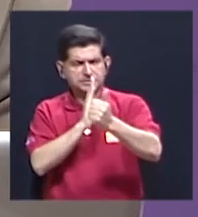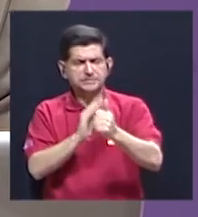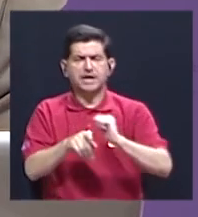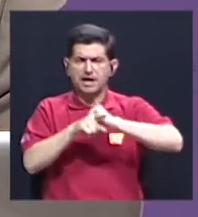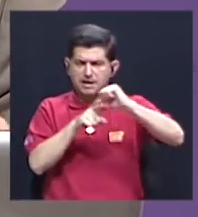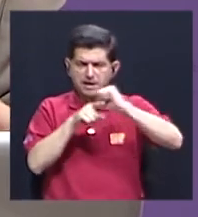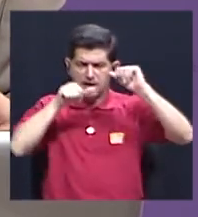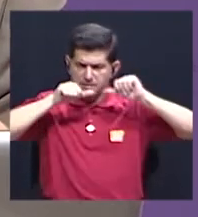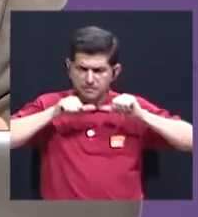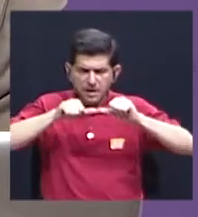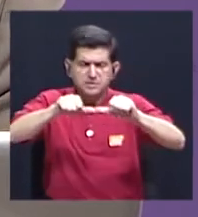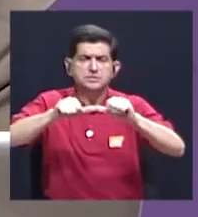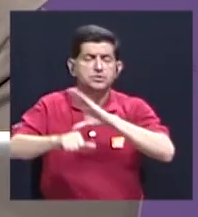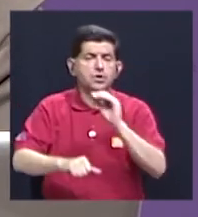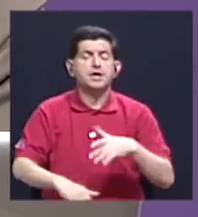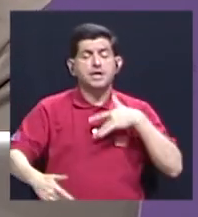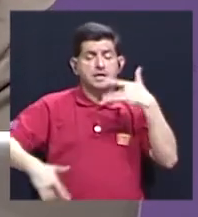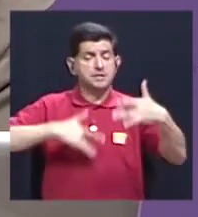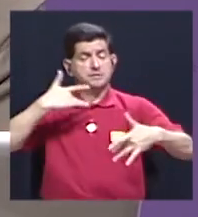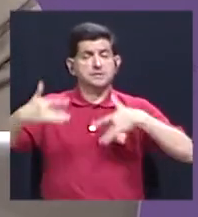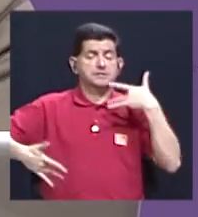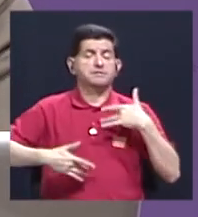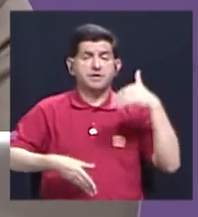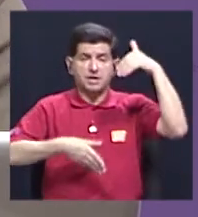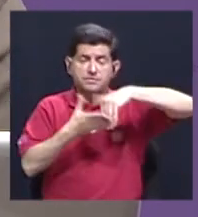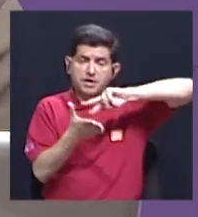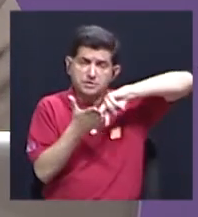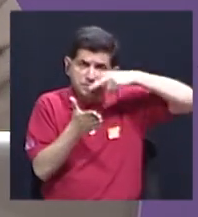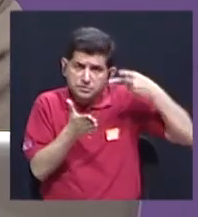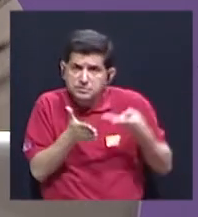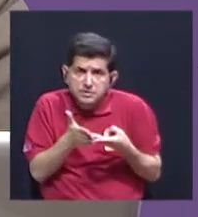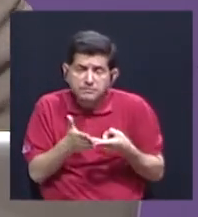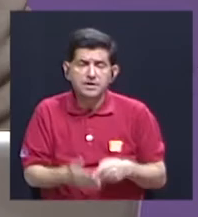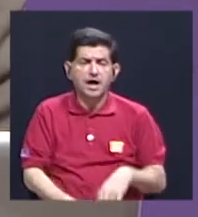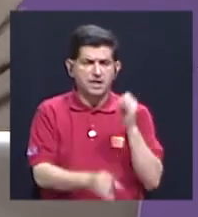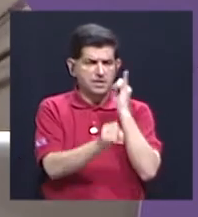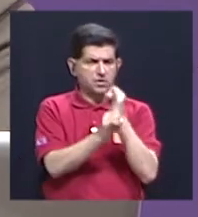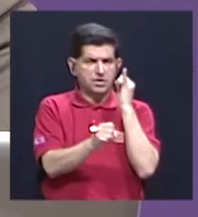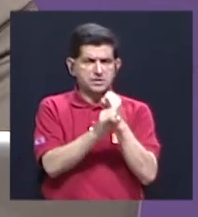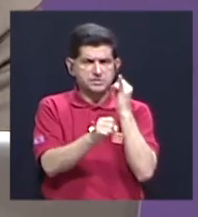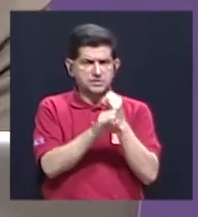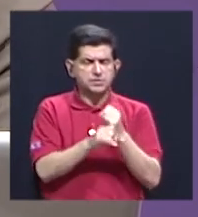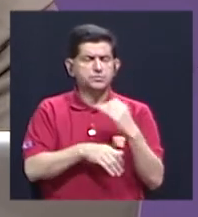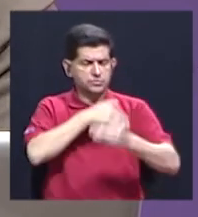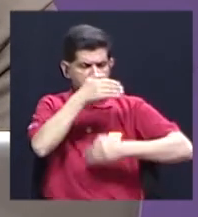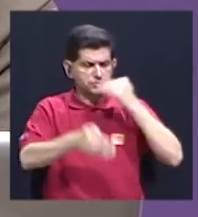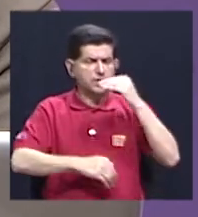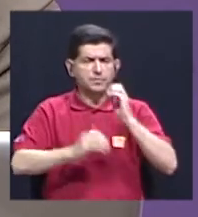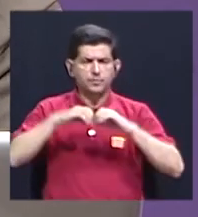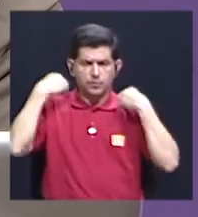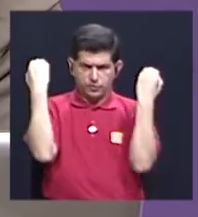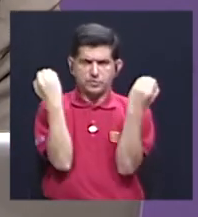capacitación sistemática y una sensibilización en el marco de lo que significa hacer la institucionalidad dentro de esa organización.